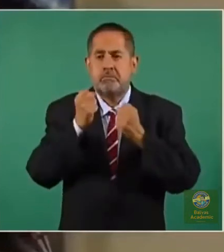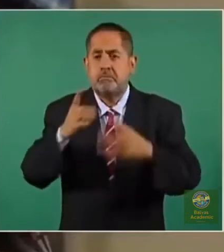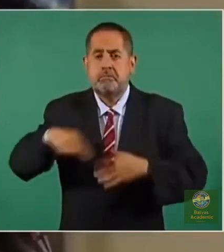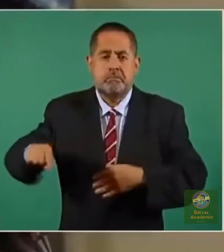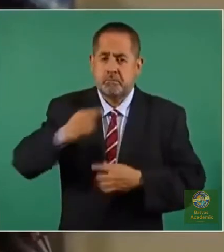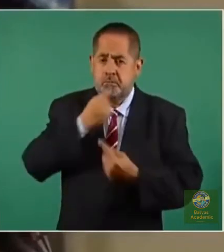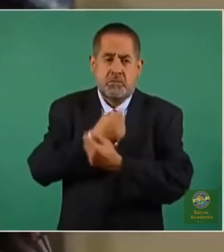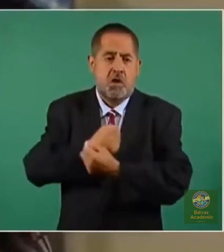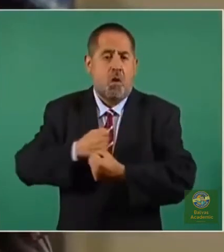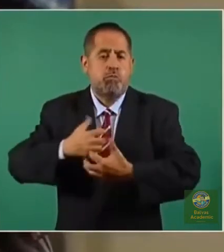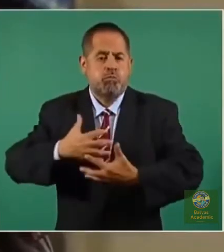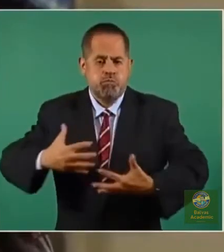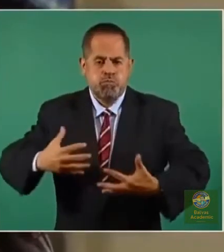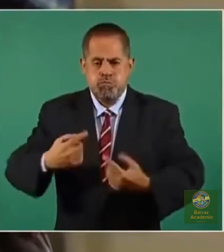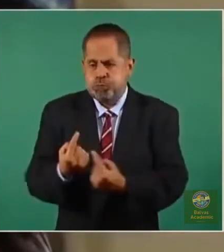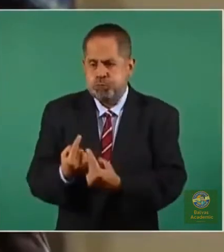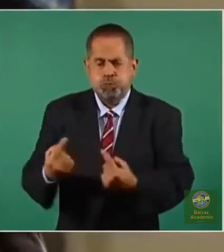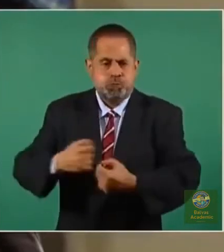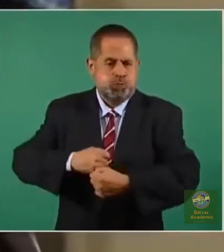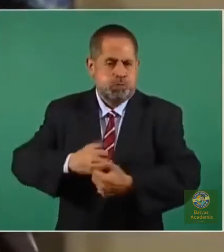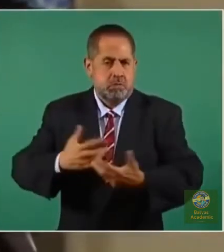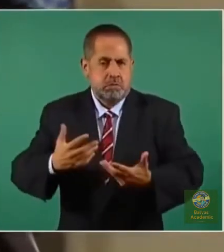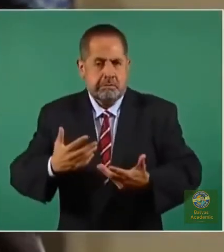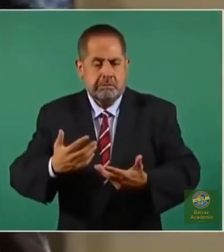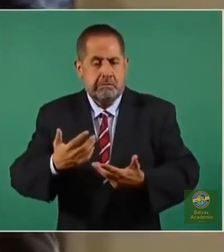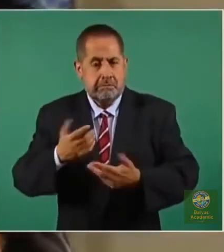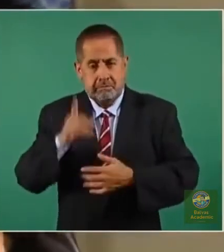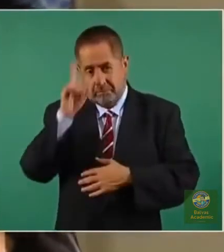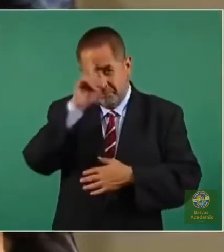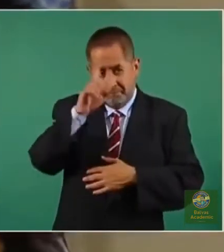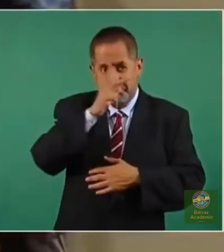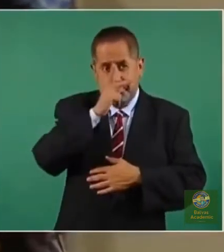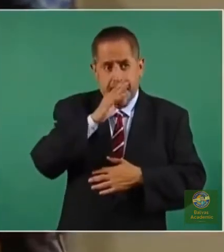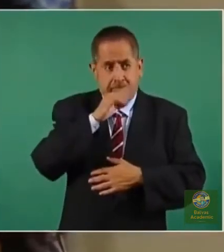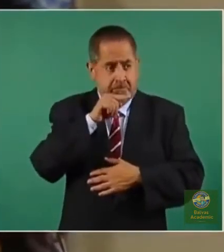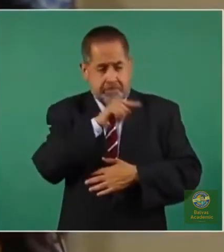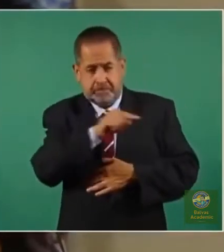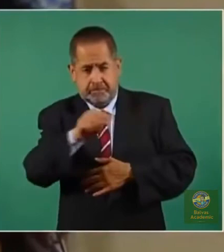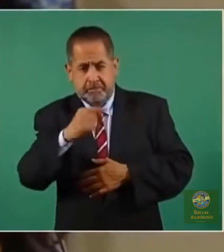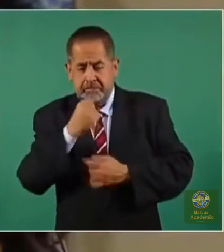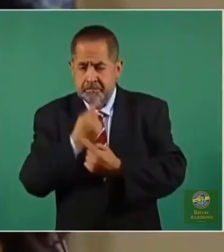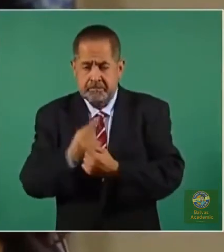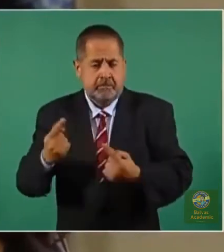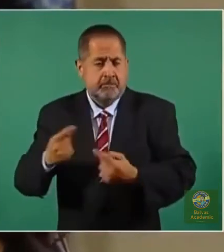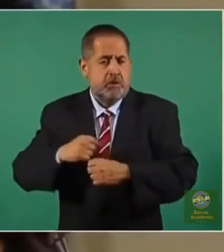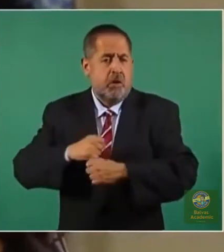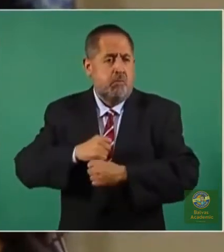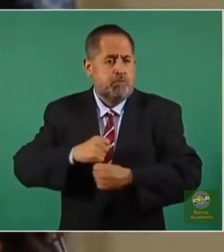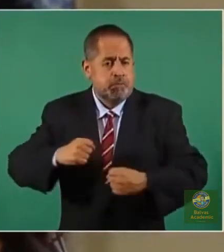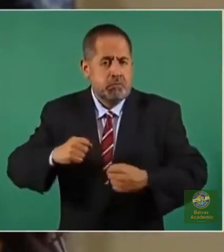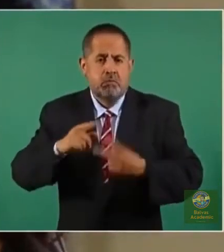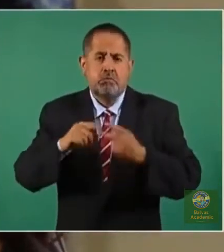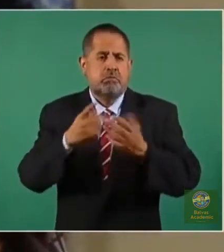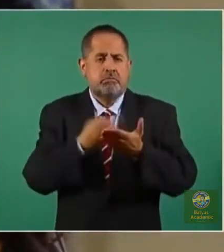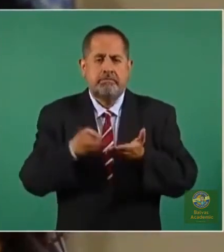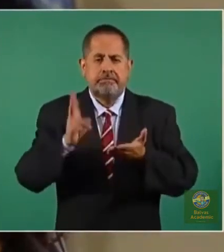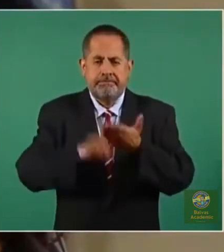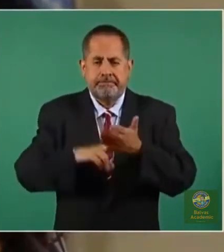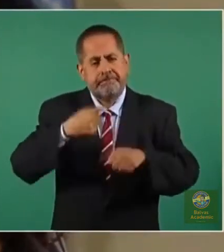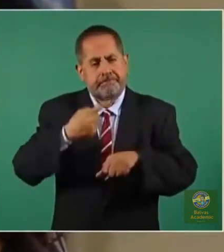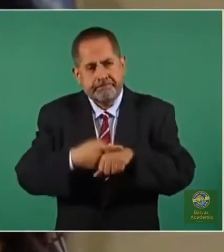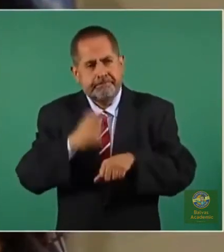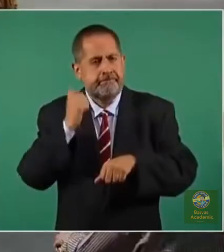infantil. Si en este caso se recomendaría a los padres de aquellos niños con obesidad o con otro tipo de